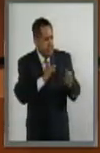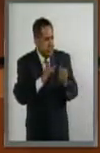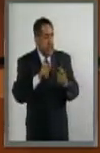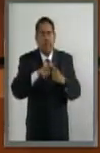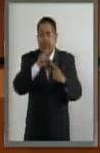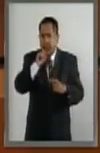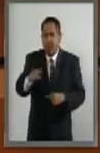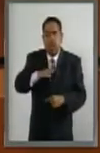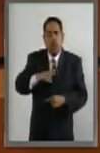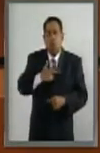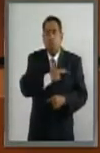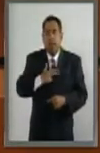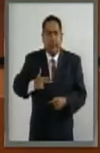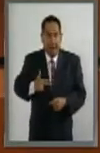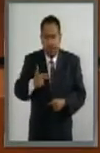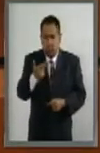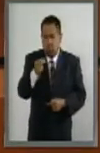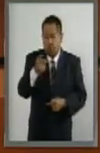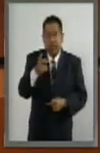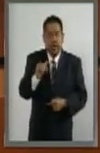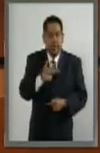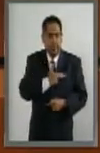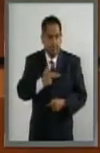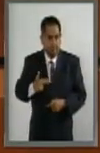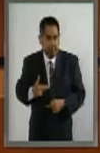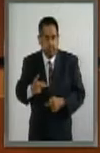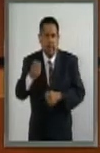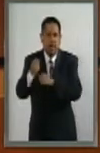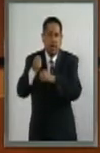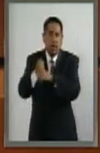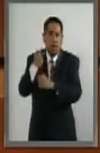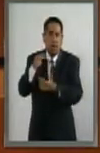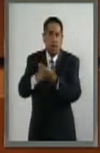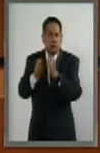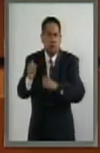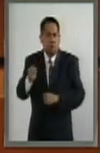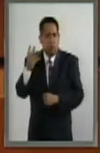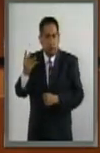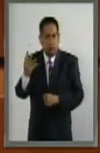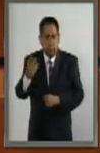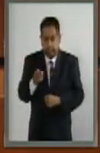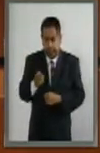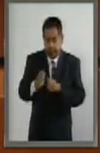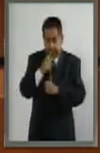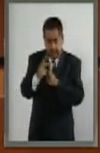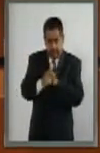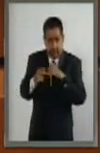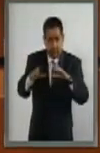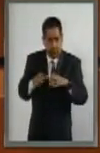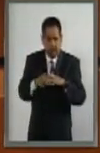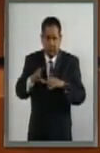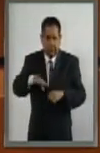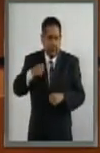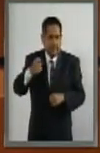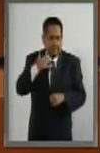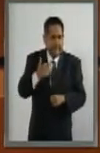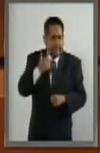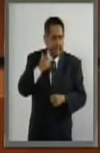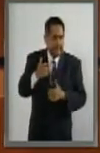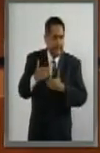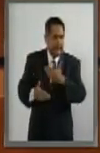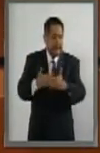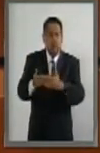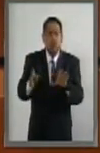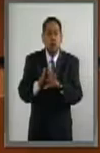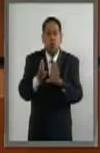Hungría, país miembro de la Unión Europea desde 2004. Este país cuenta con uno de los mayores esfuerzos diplomáticos por el